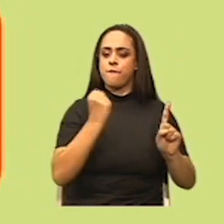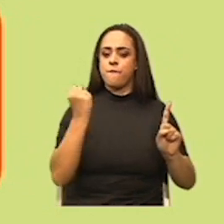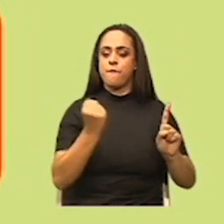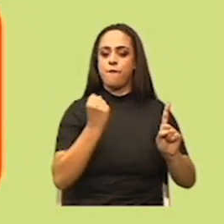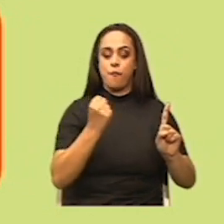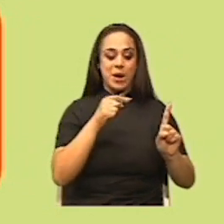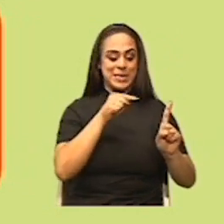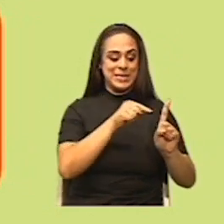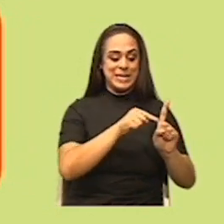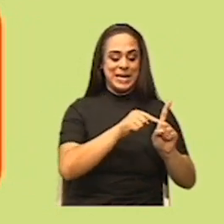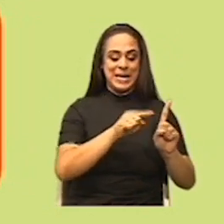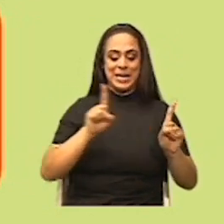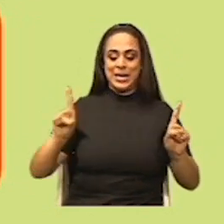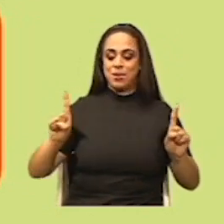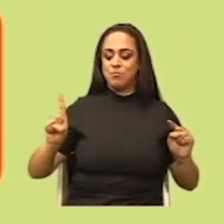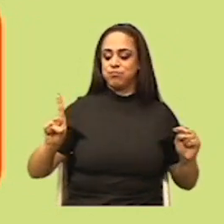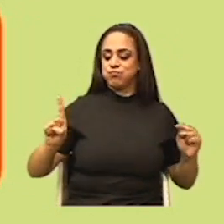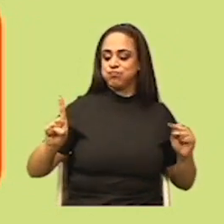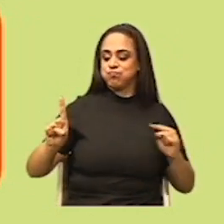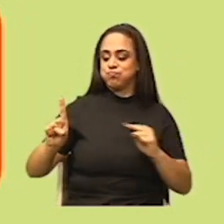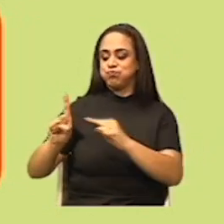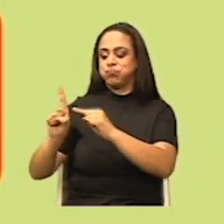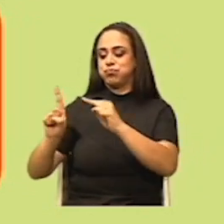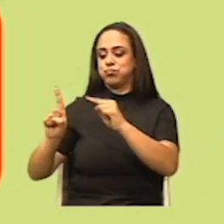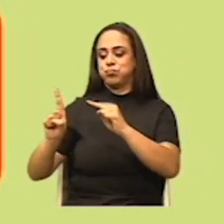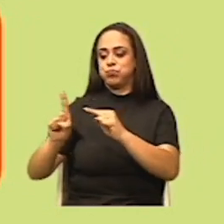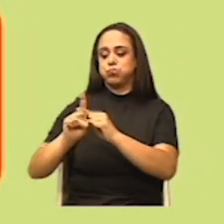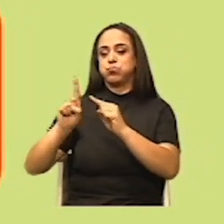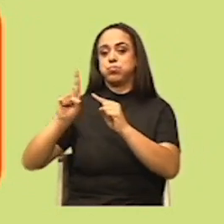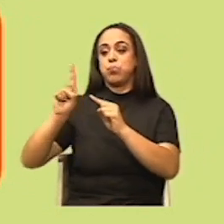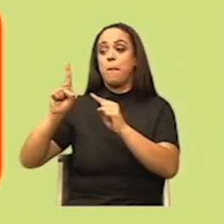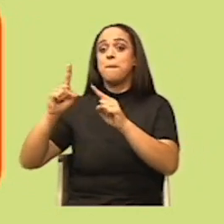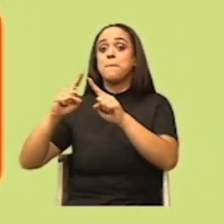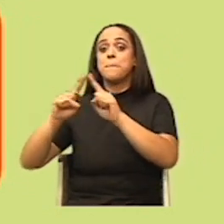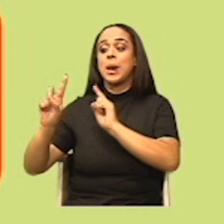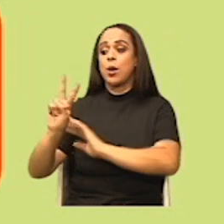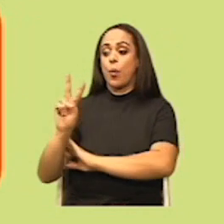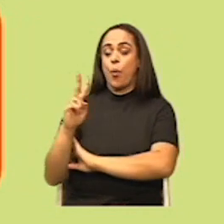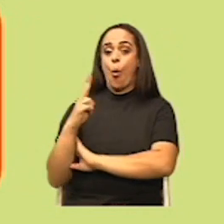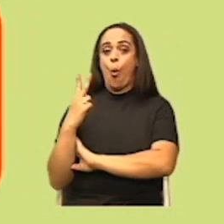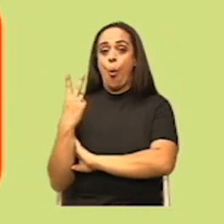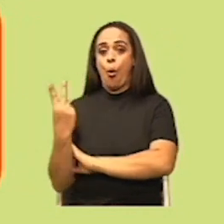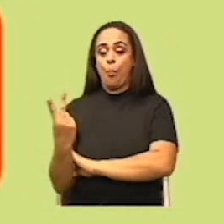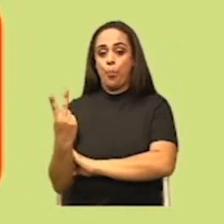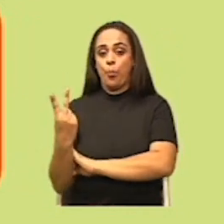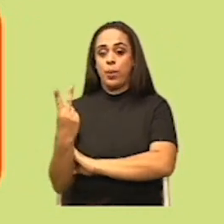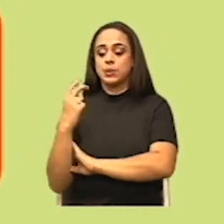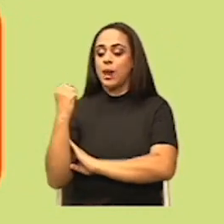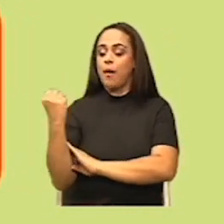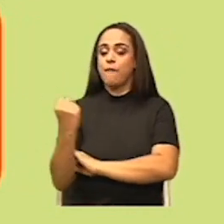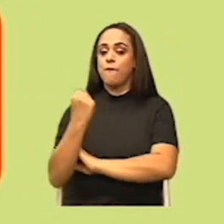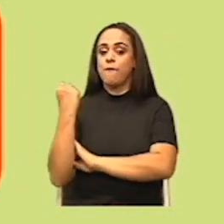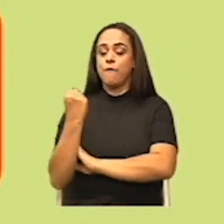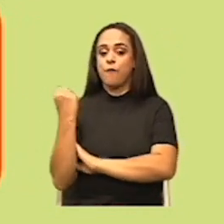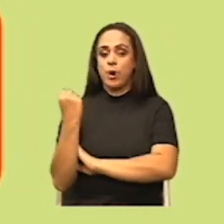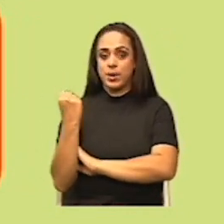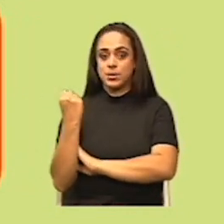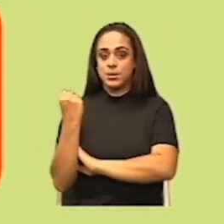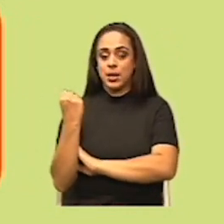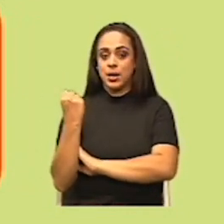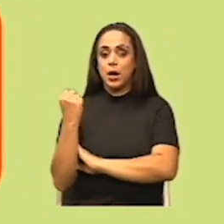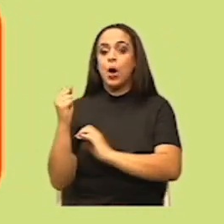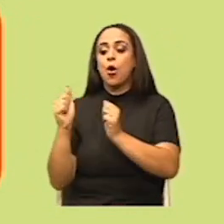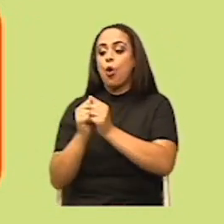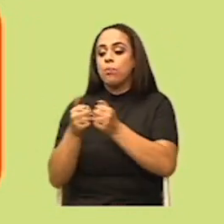en el objeto 2 es igual en magnitud, pero opuesta en dirección a la fuerza F ejercida por el objeto